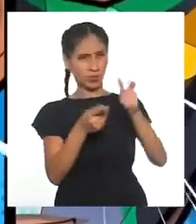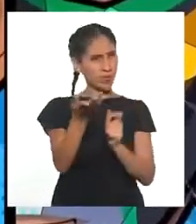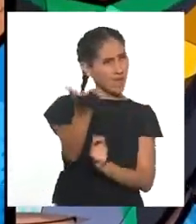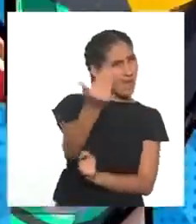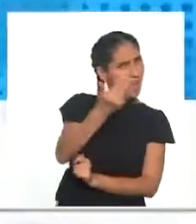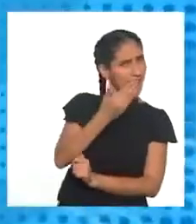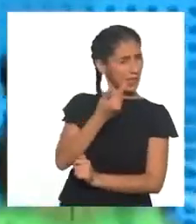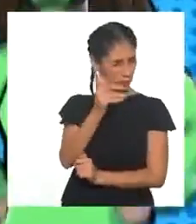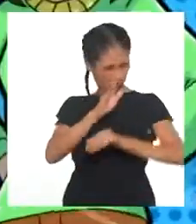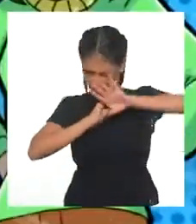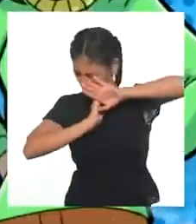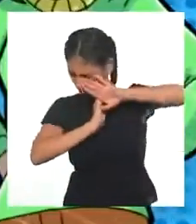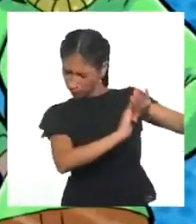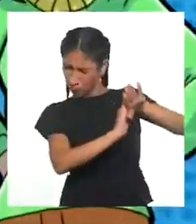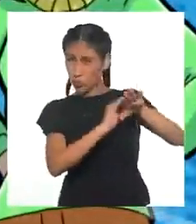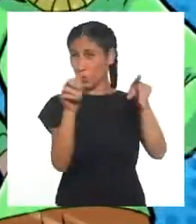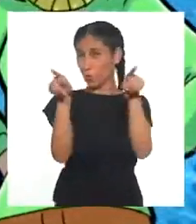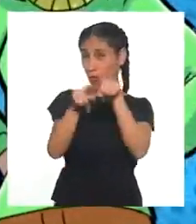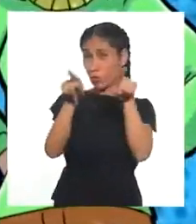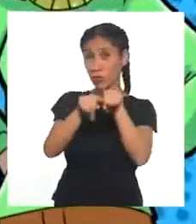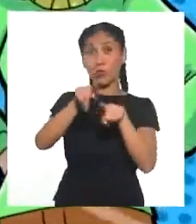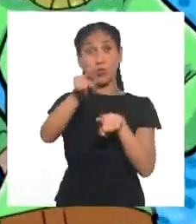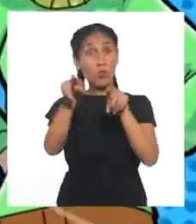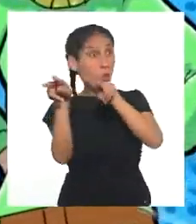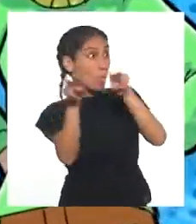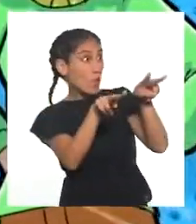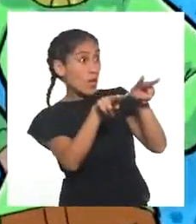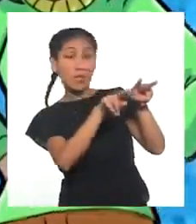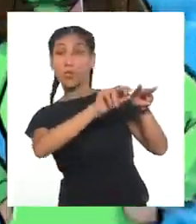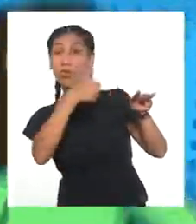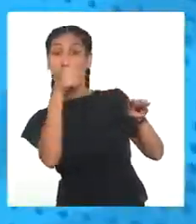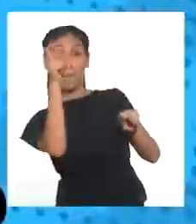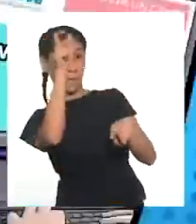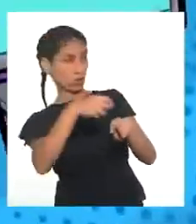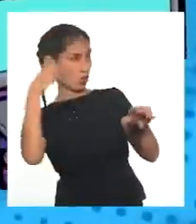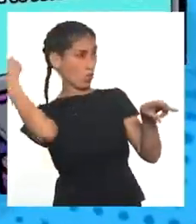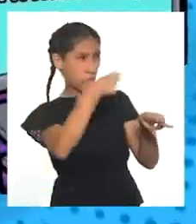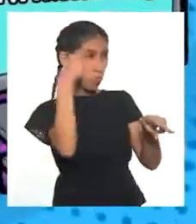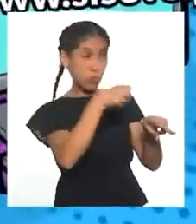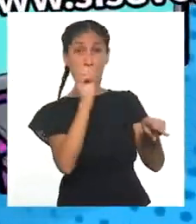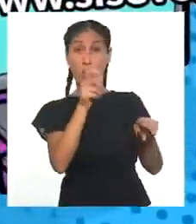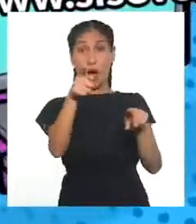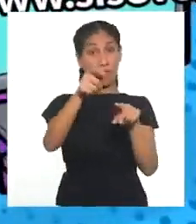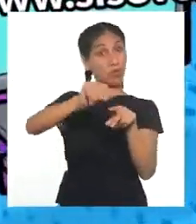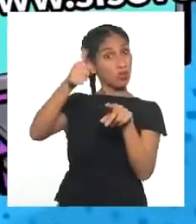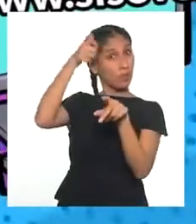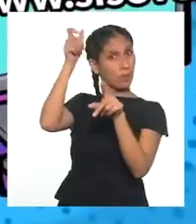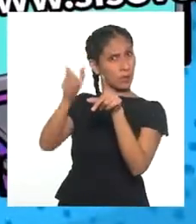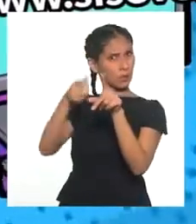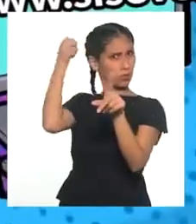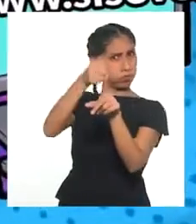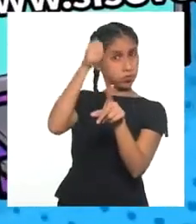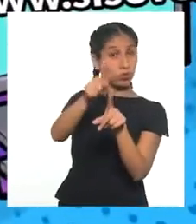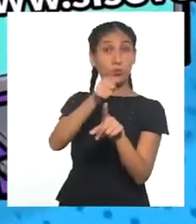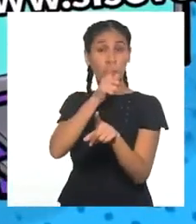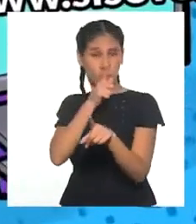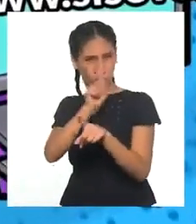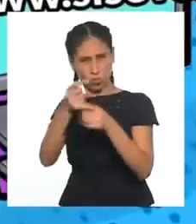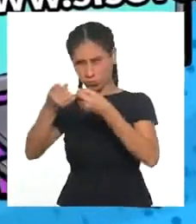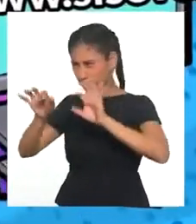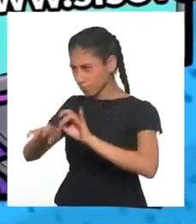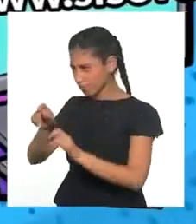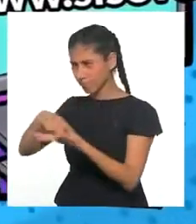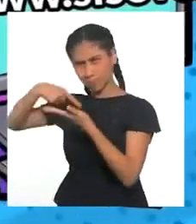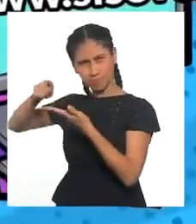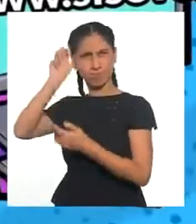Si eres víctima o testigo de violencia escolar, reporta de forma confidencial en nuestros canales de atención y sé parte de la Brigada